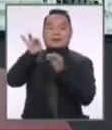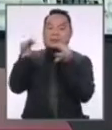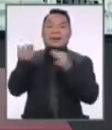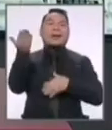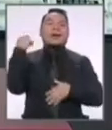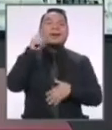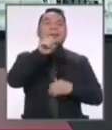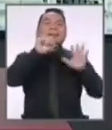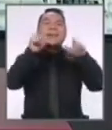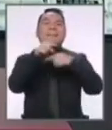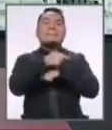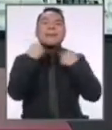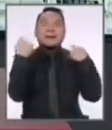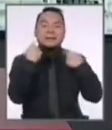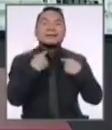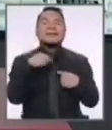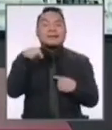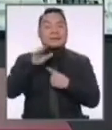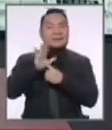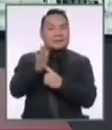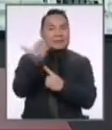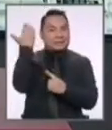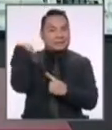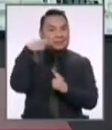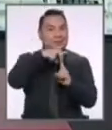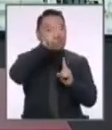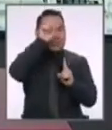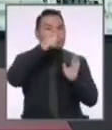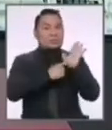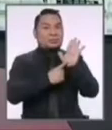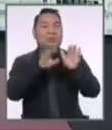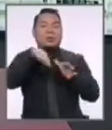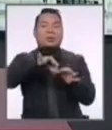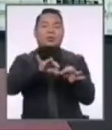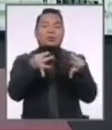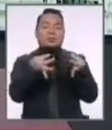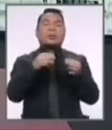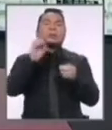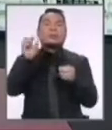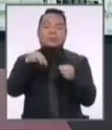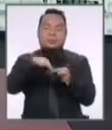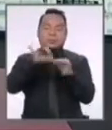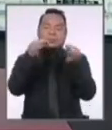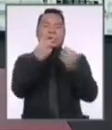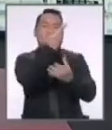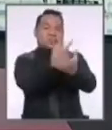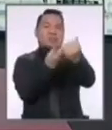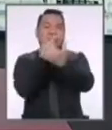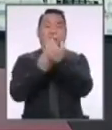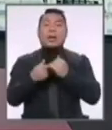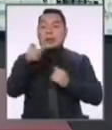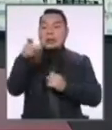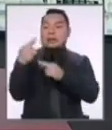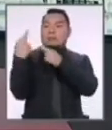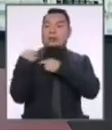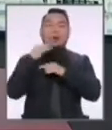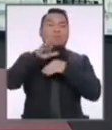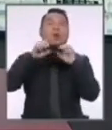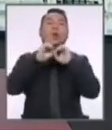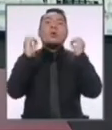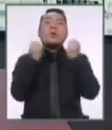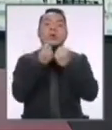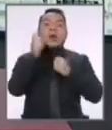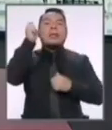16 de marzo, el cual fue transmitido en vivo por TV Perú y en presencia de los representantes de todas las